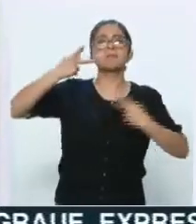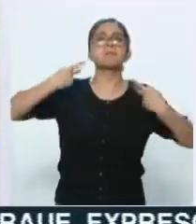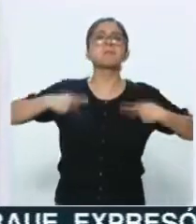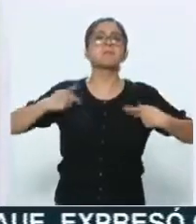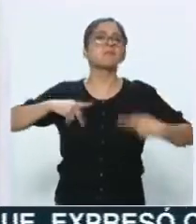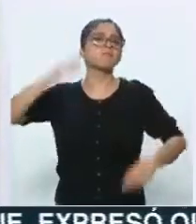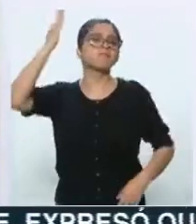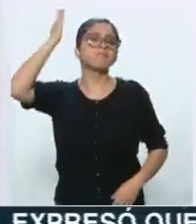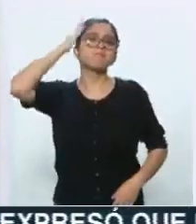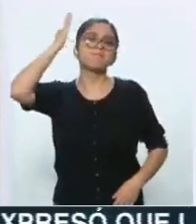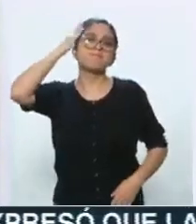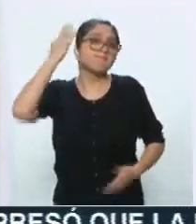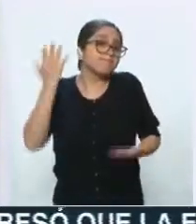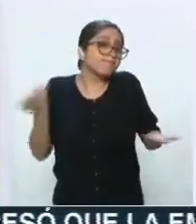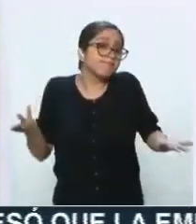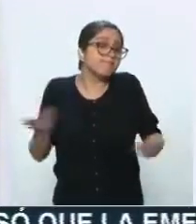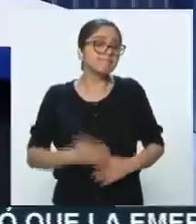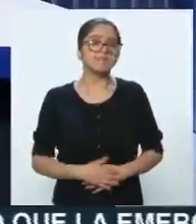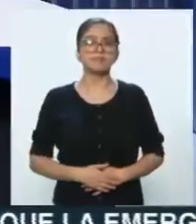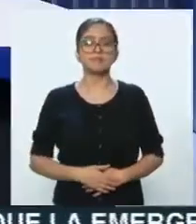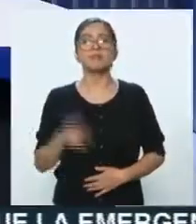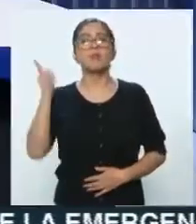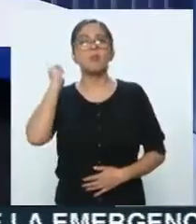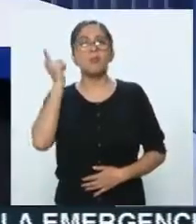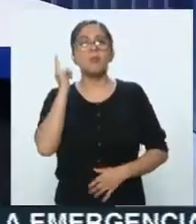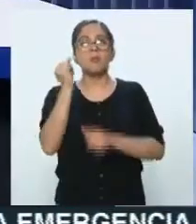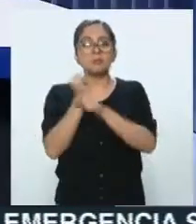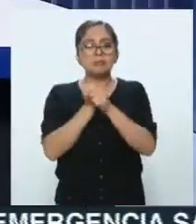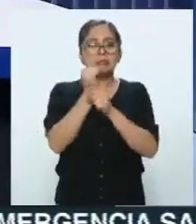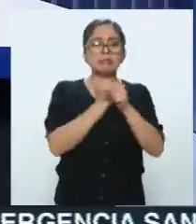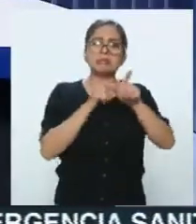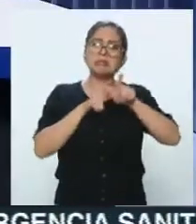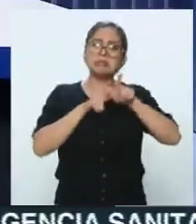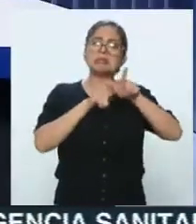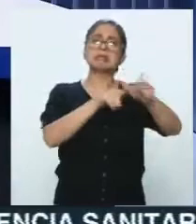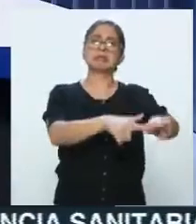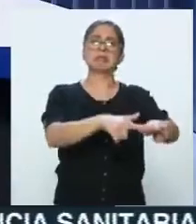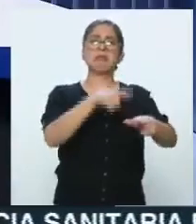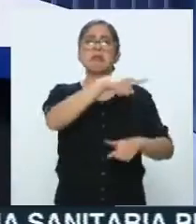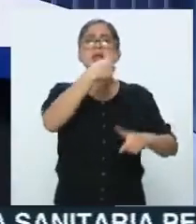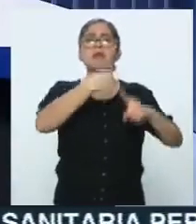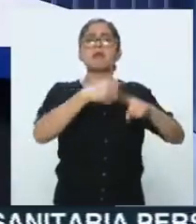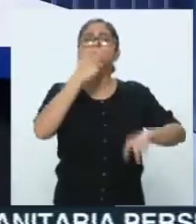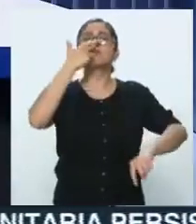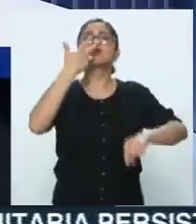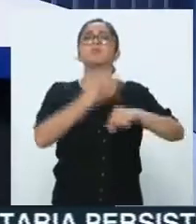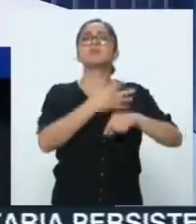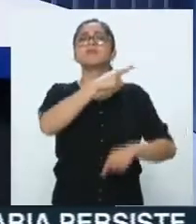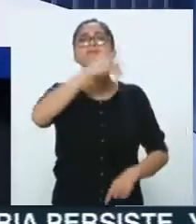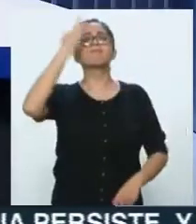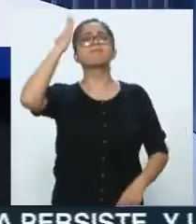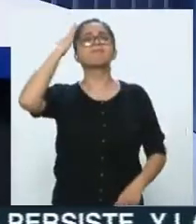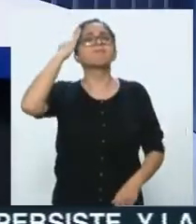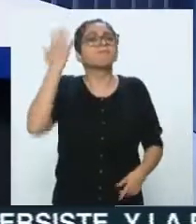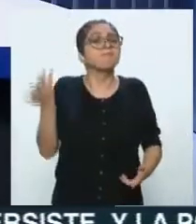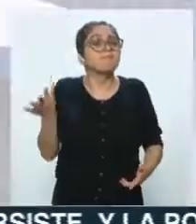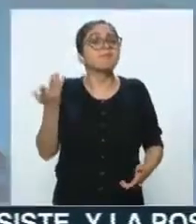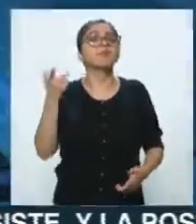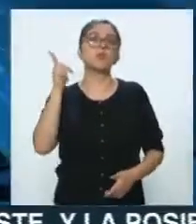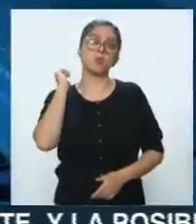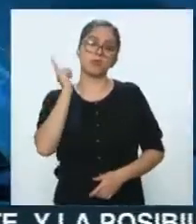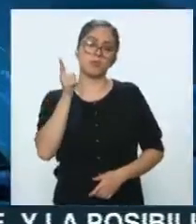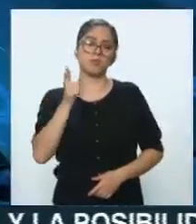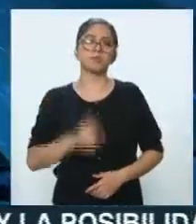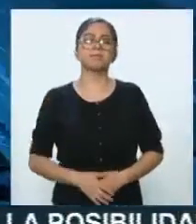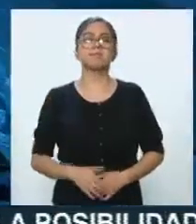Hasta arriba. Hasta arriba. Y las investigaciones, esperemos que lleguen ahí, Víctor. Me parece que sí, me parece que el punto de vinculación entre el